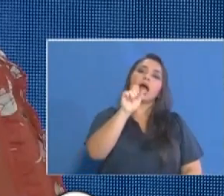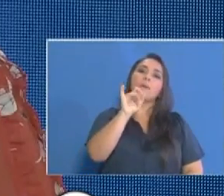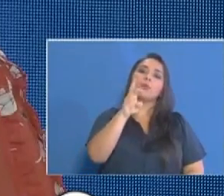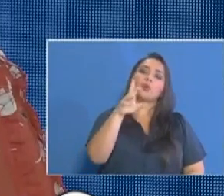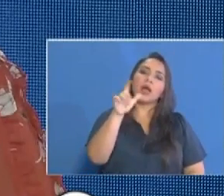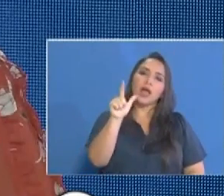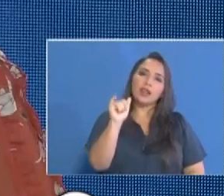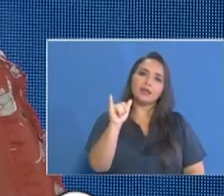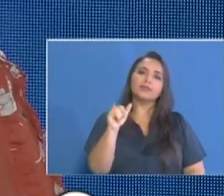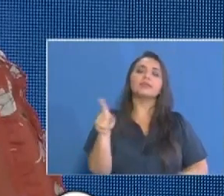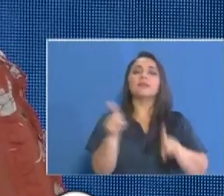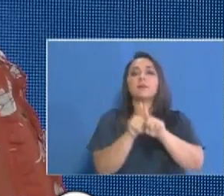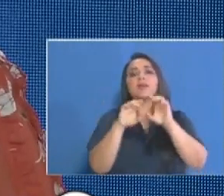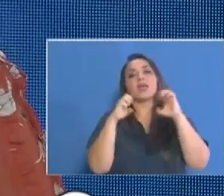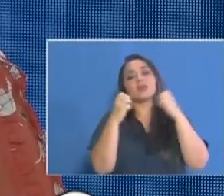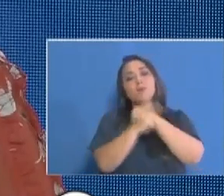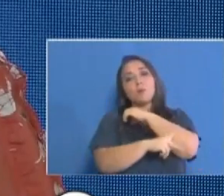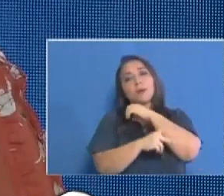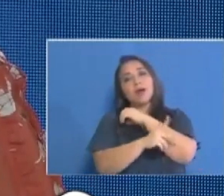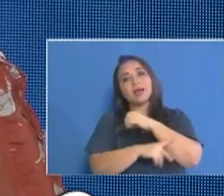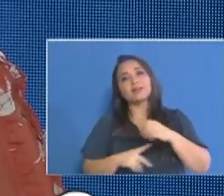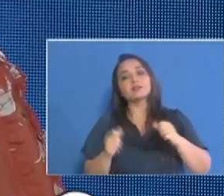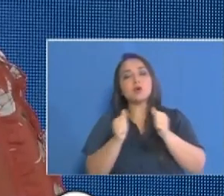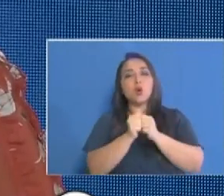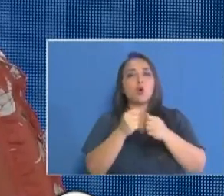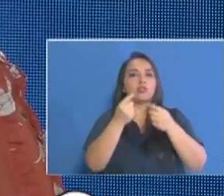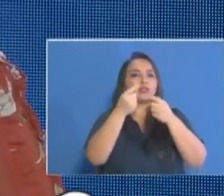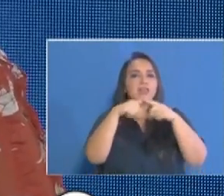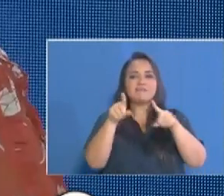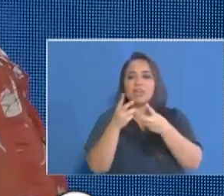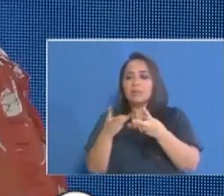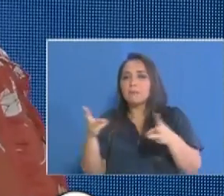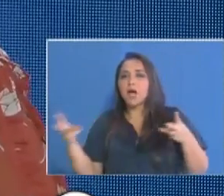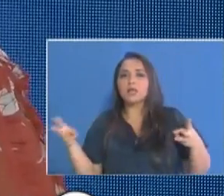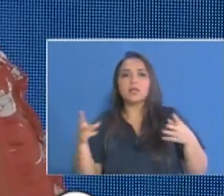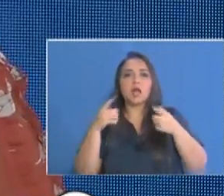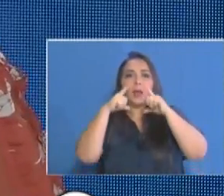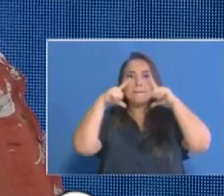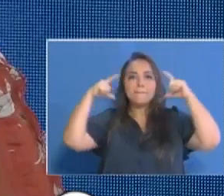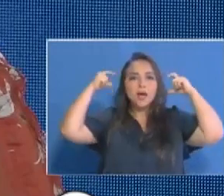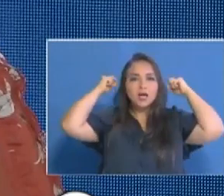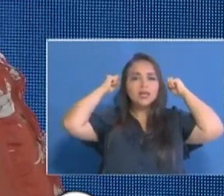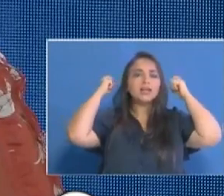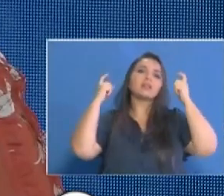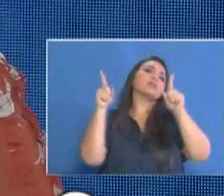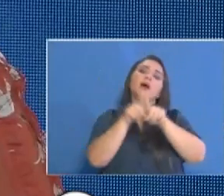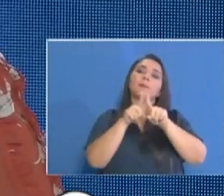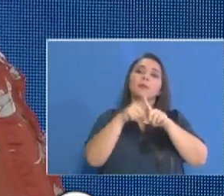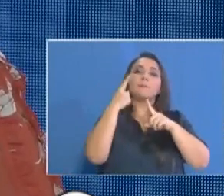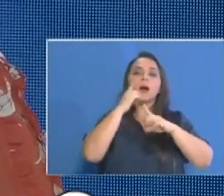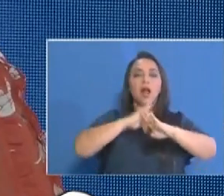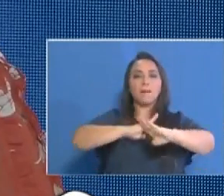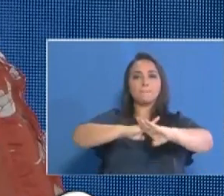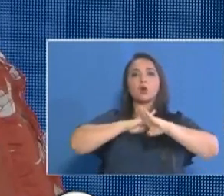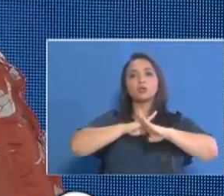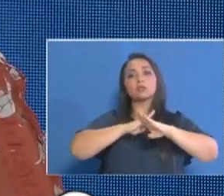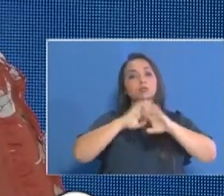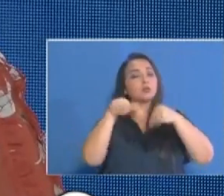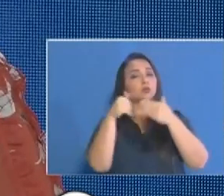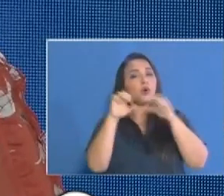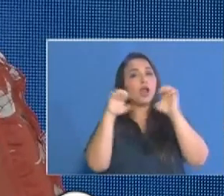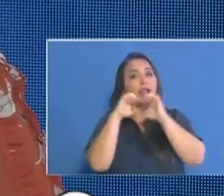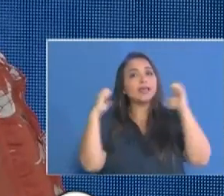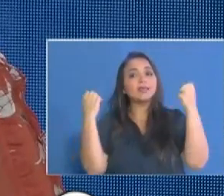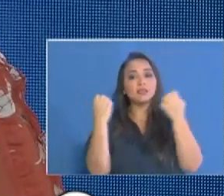Naciones Unidas que también se hace presente con la donación de insumos de mascarillas e insumos para la protección de los equipos que